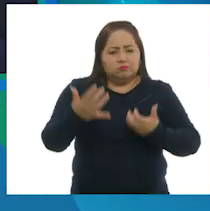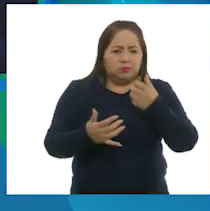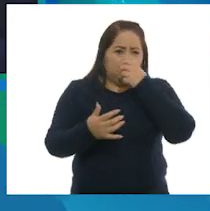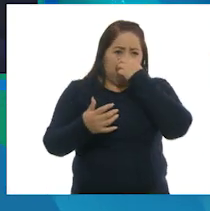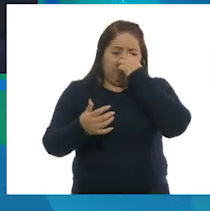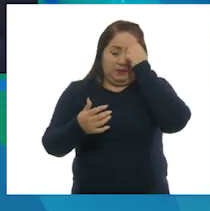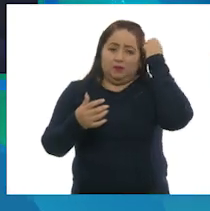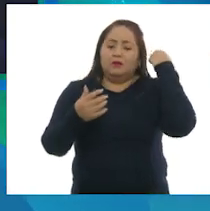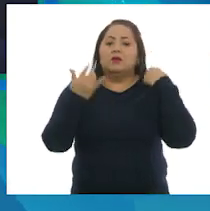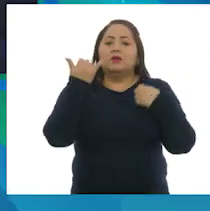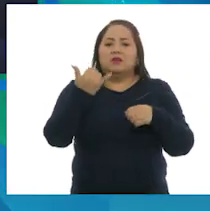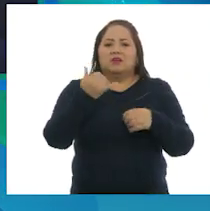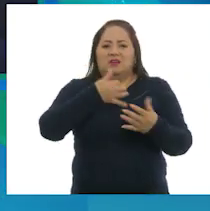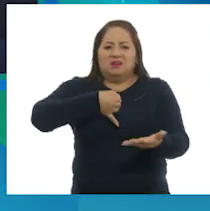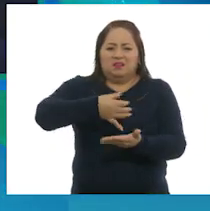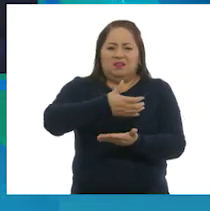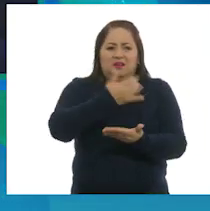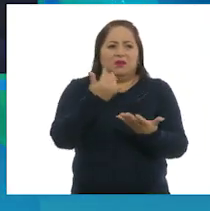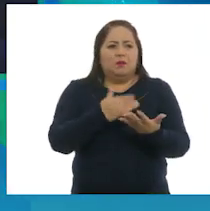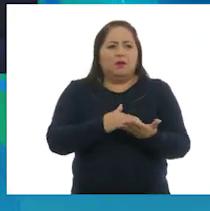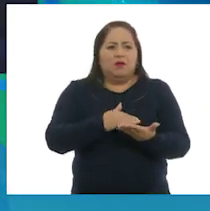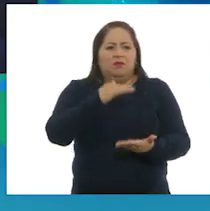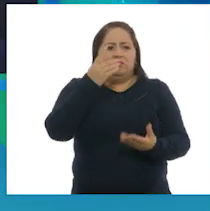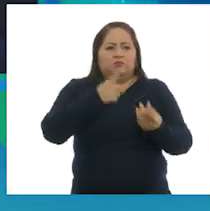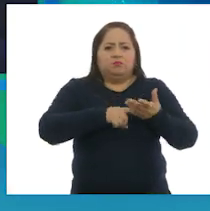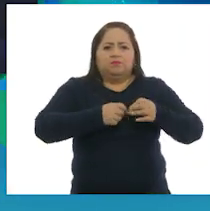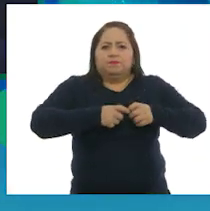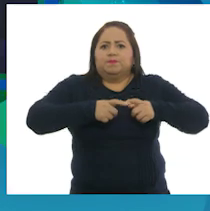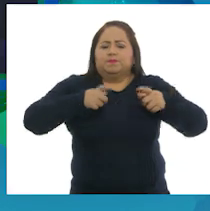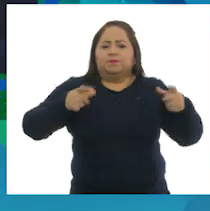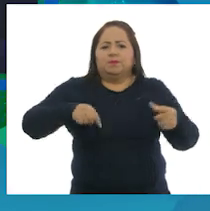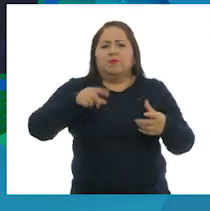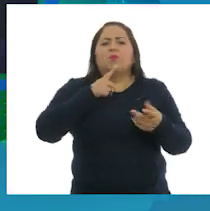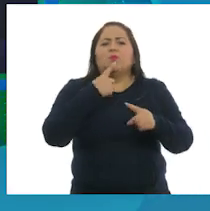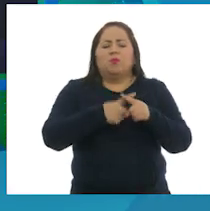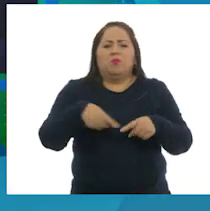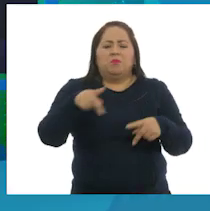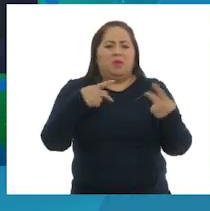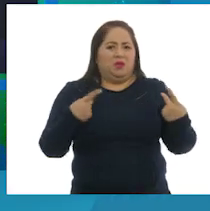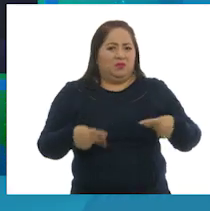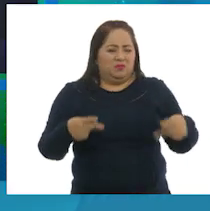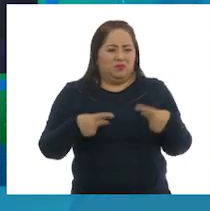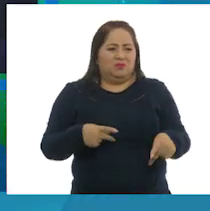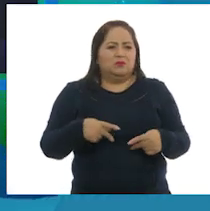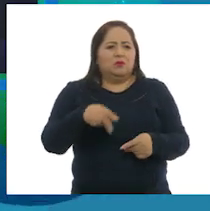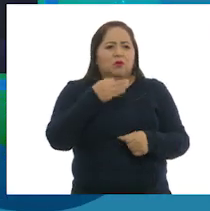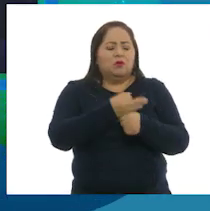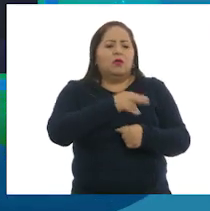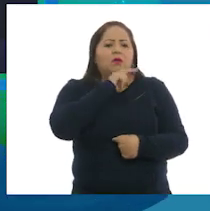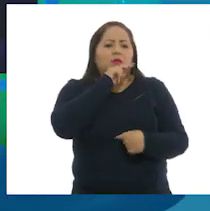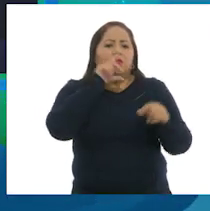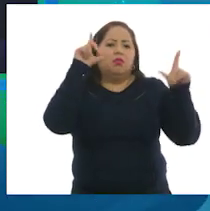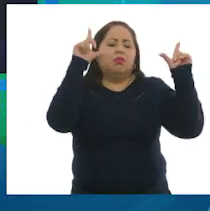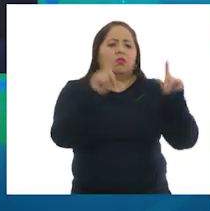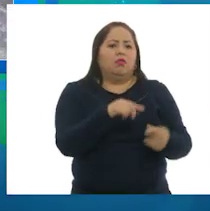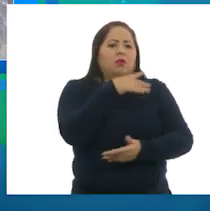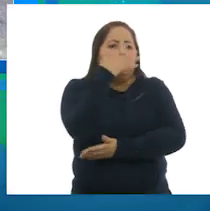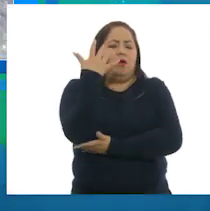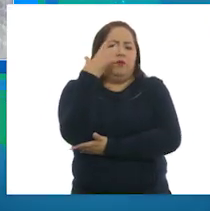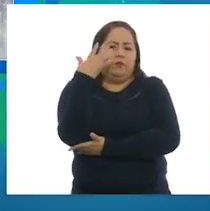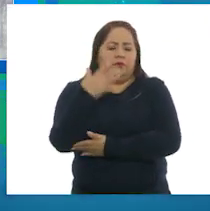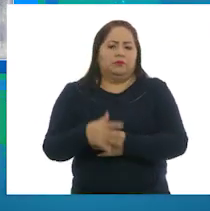avance agrícola y ganadero, el crecimiento demográfico realizados por el ser humano han puesto en riesgo su existencia.